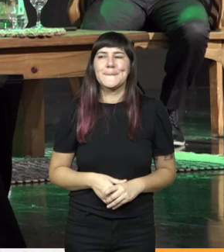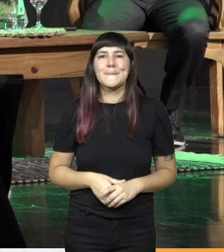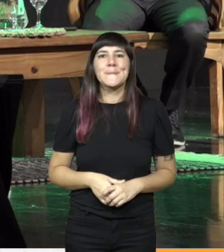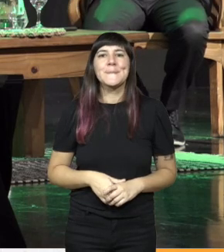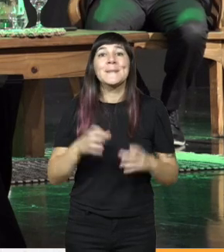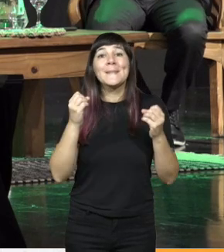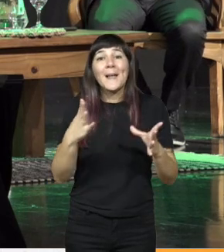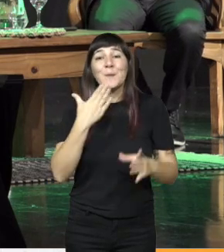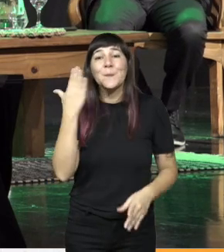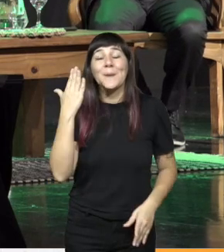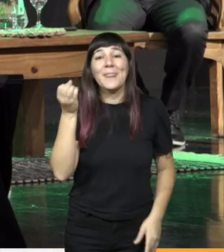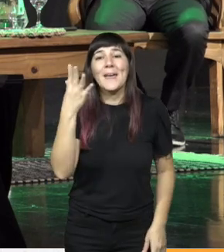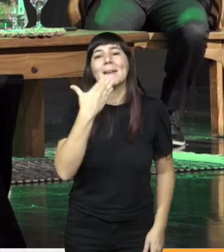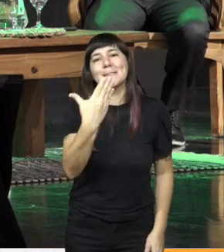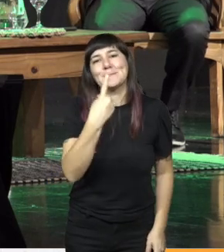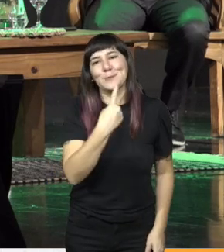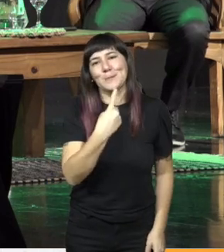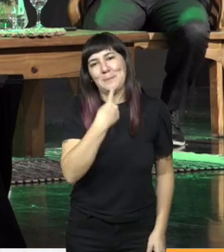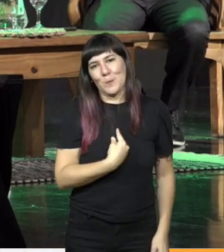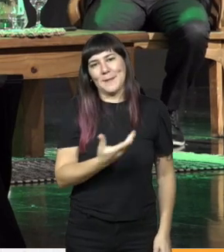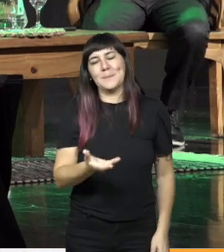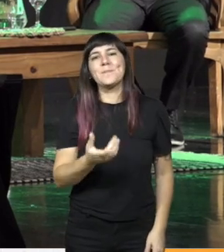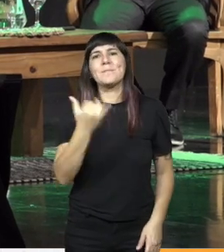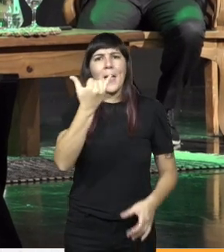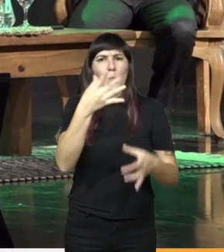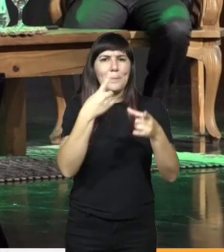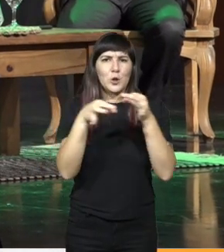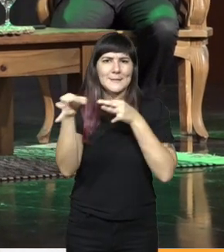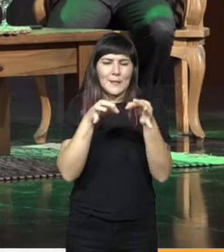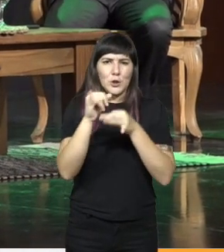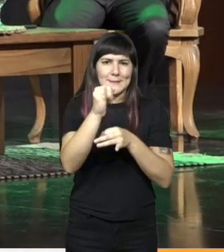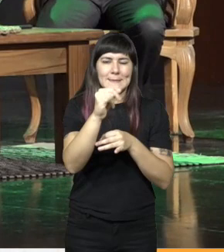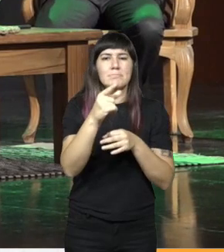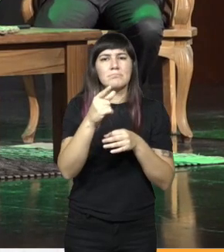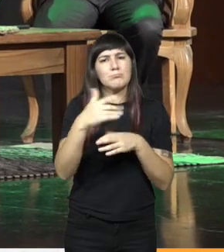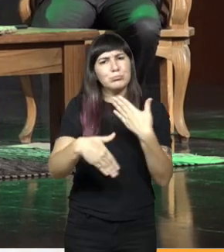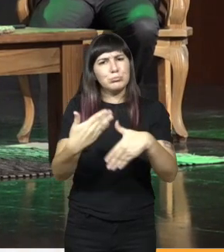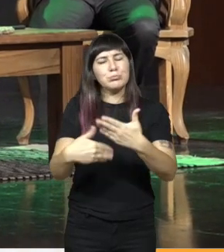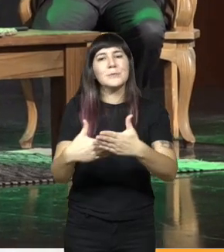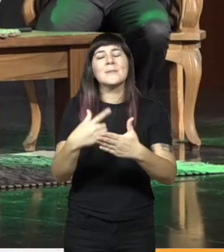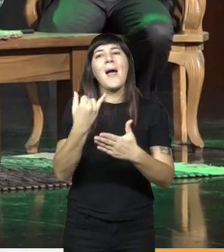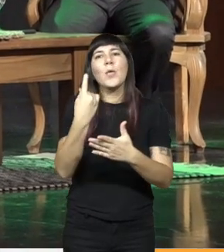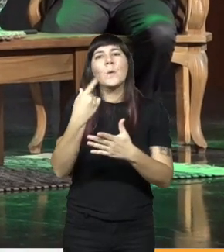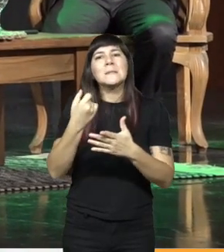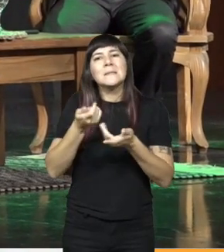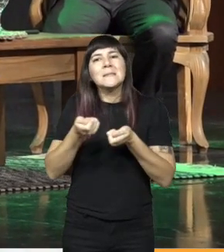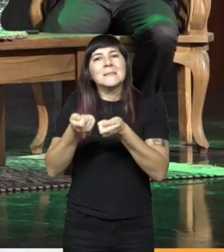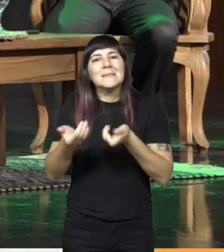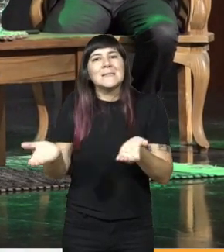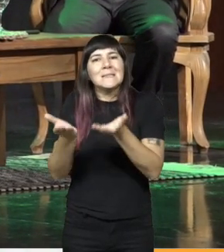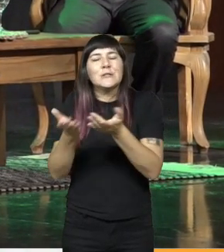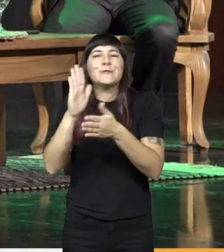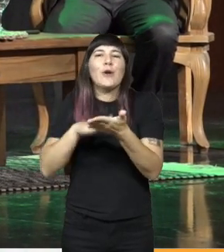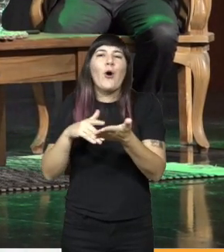¿qué tal? buenos días gracias por la pregunta hay un proyecto en marcha y hay una puja sobre el corte en los